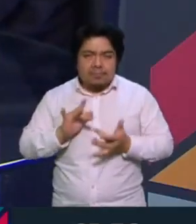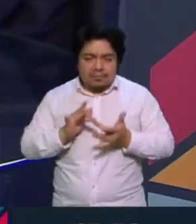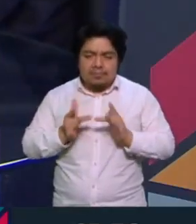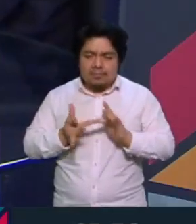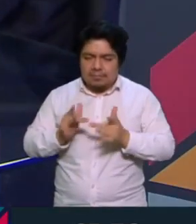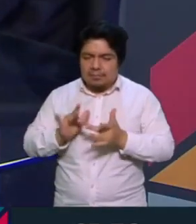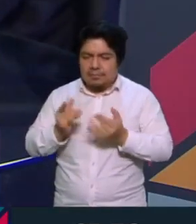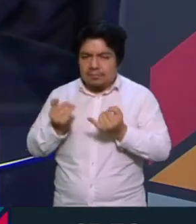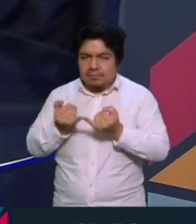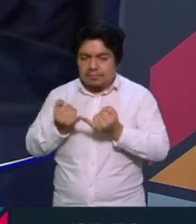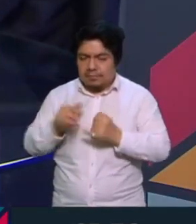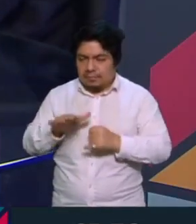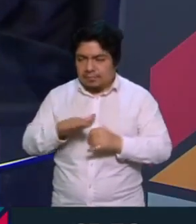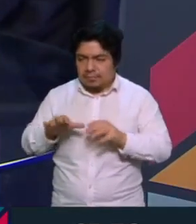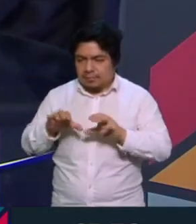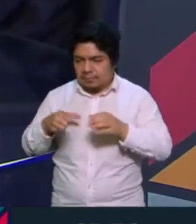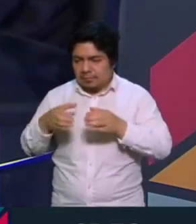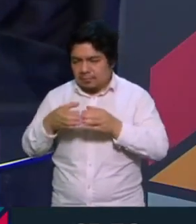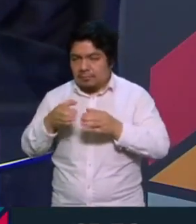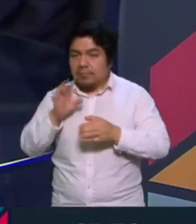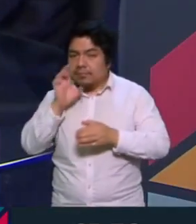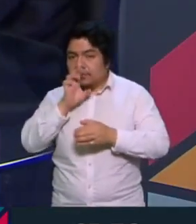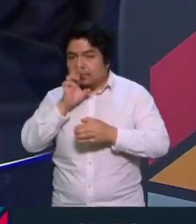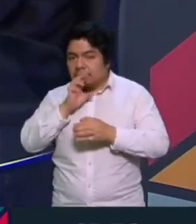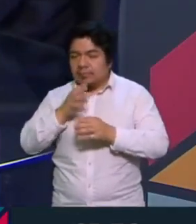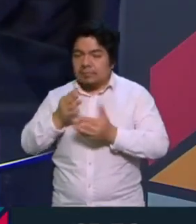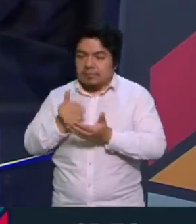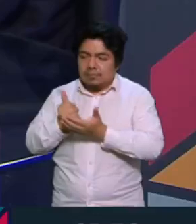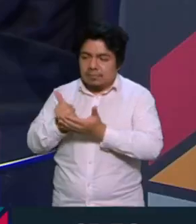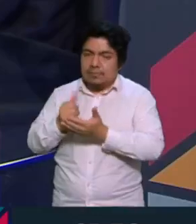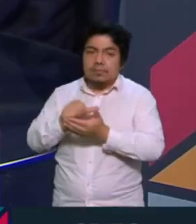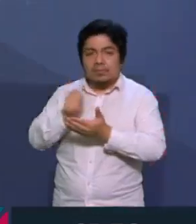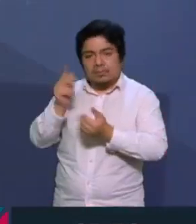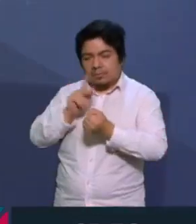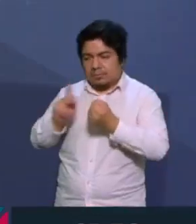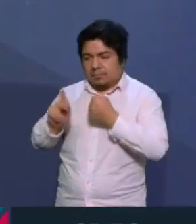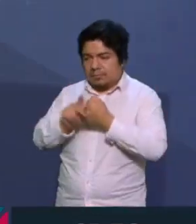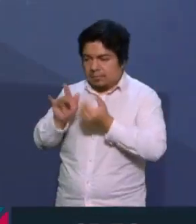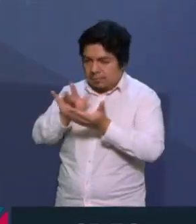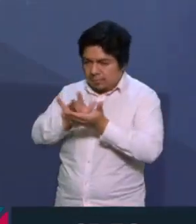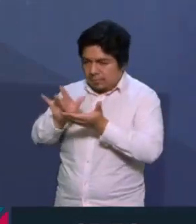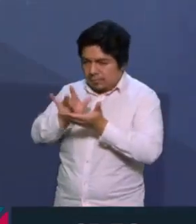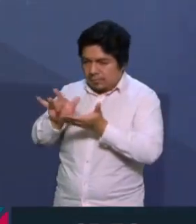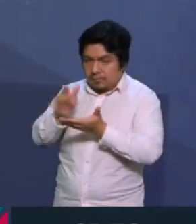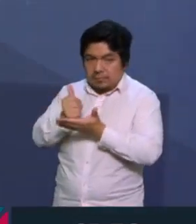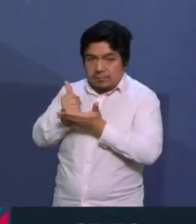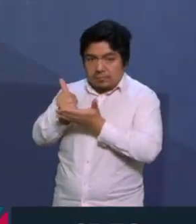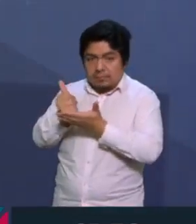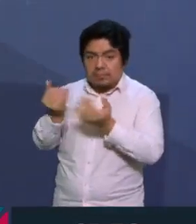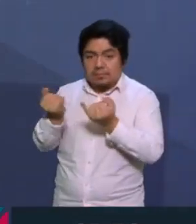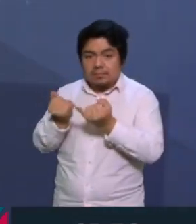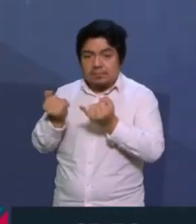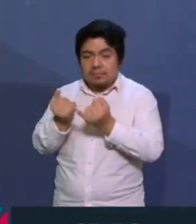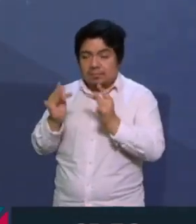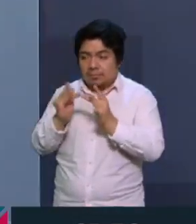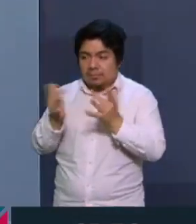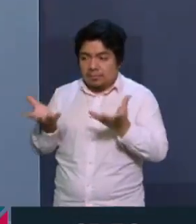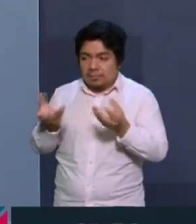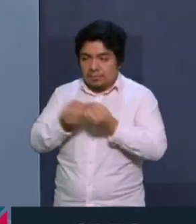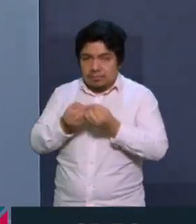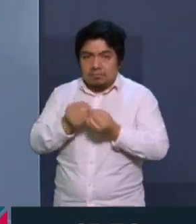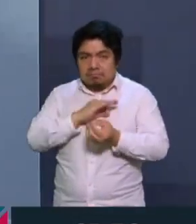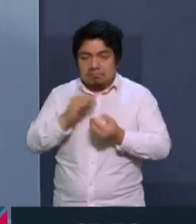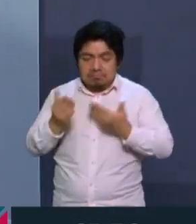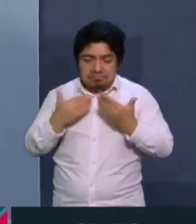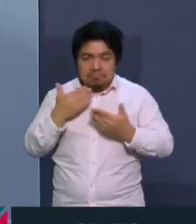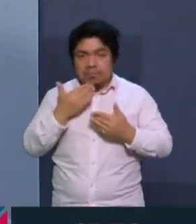desde fuera de ese país, pues también para encontrarse e incluso a veces para salir del país. Muy bien, pues muy buenos temas. Hoy, como siempre, mi querida Ezra, nos